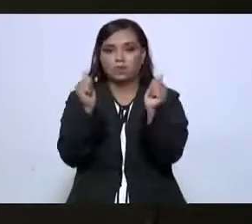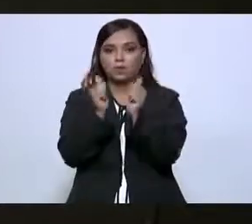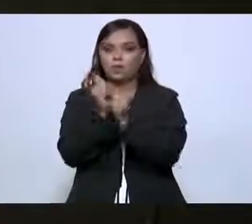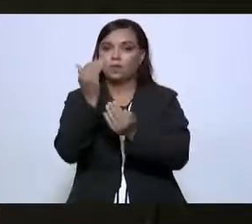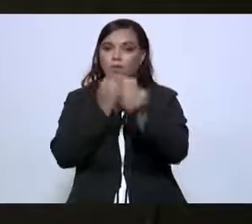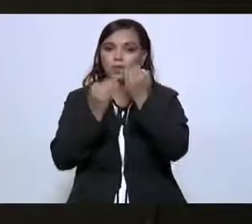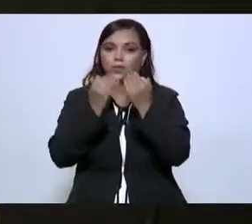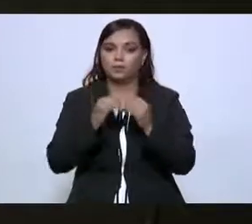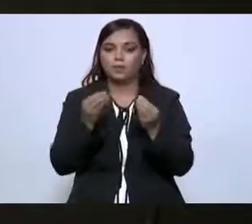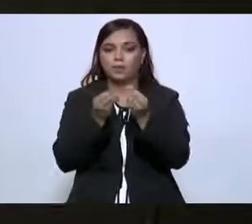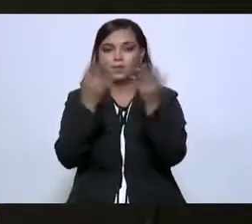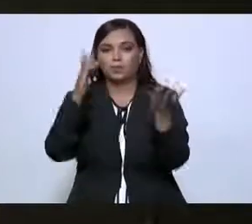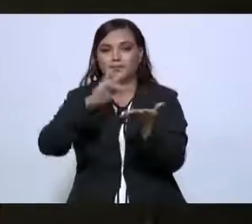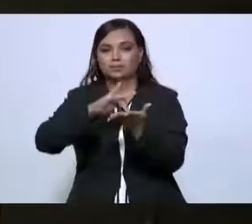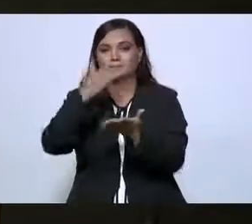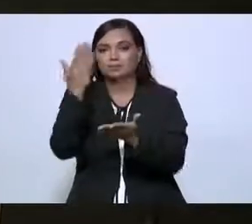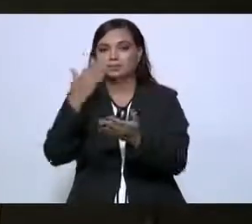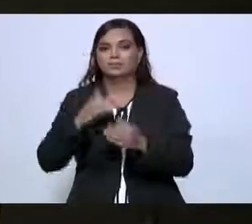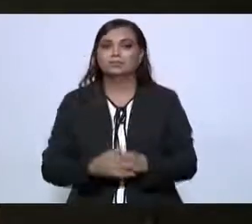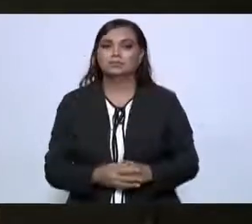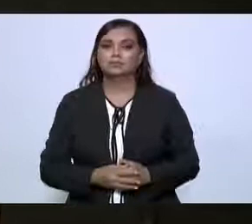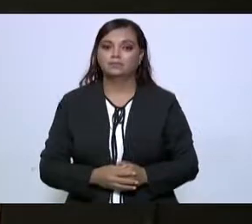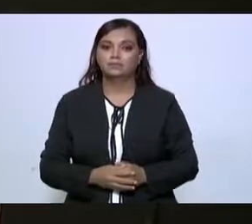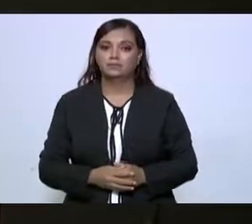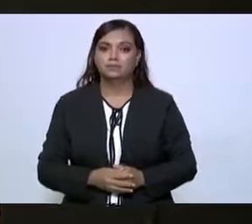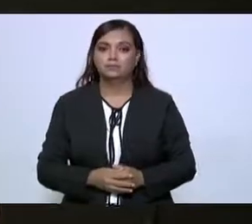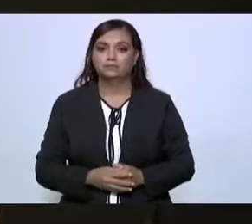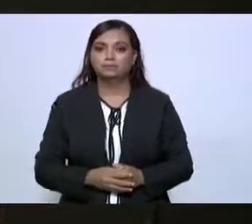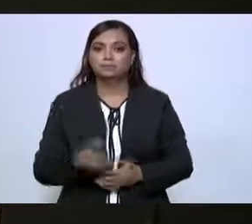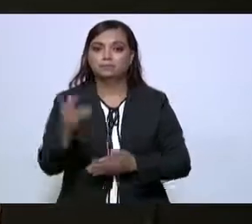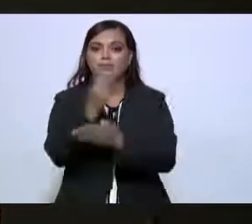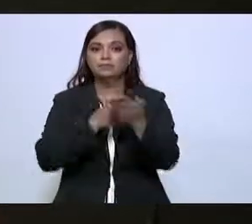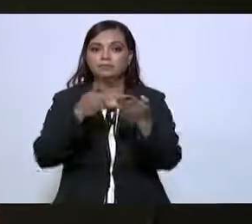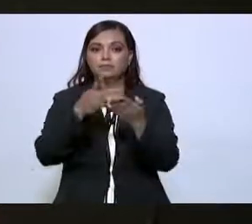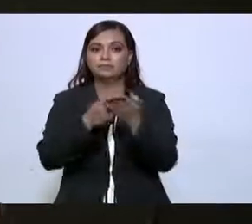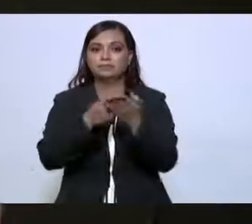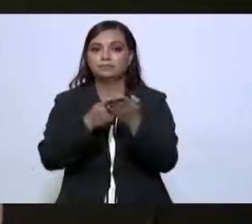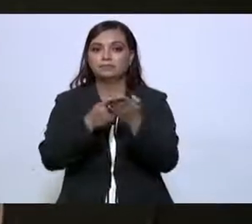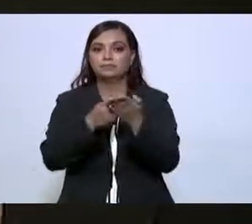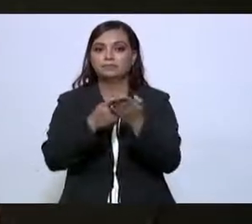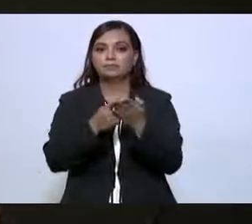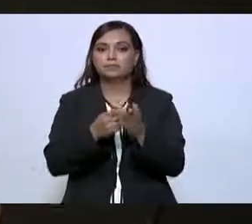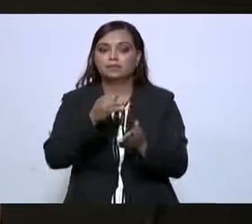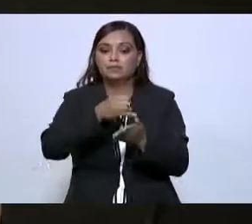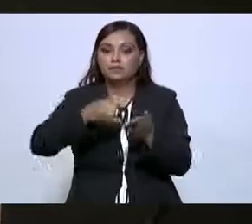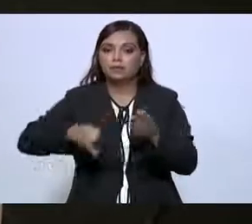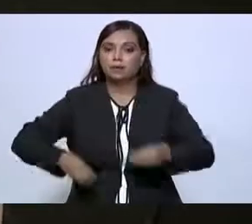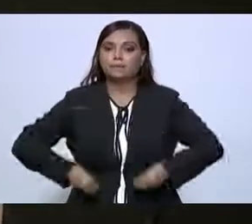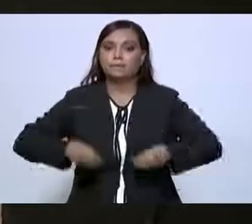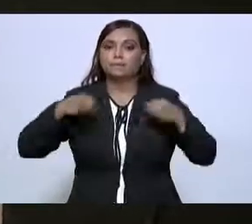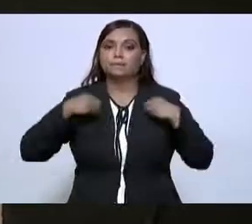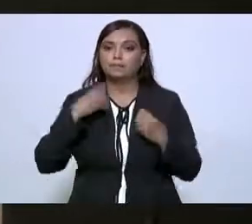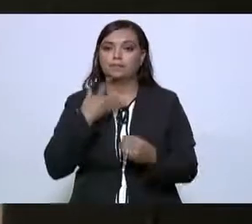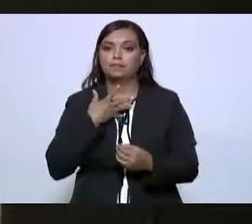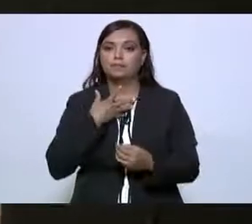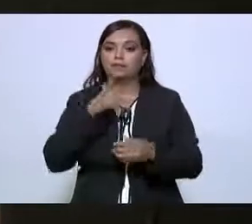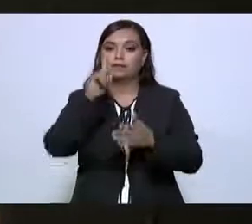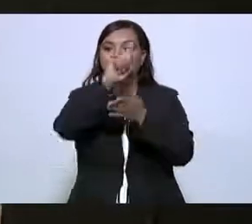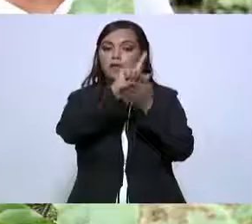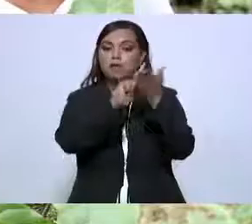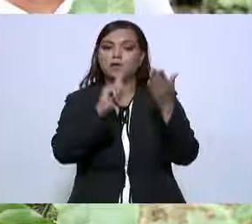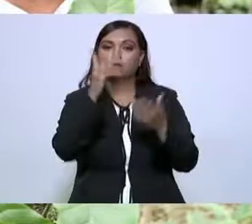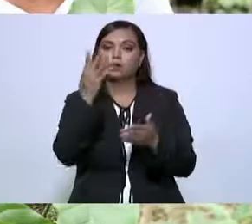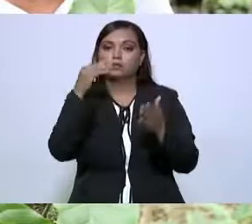alimentos. Muchísimas gracias. Adelante. El programa Sembrando Vida cuenta con un padrón de 4 mil